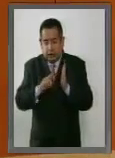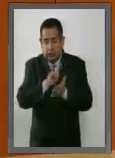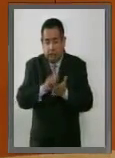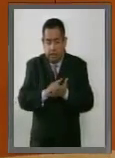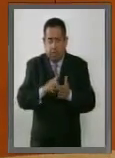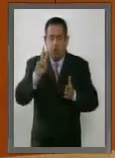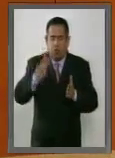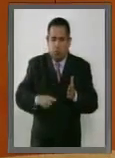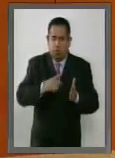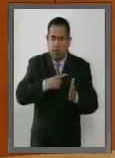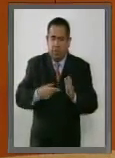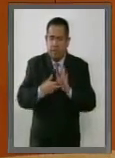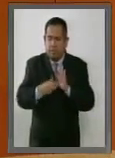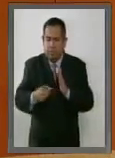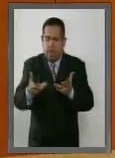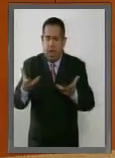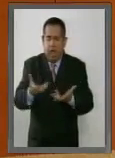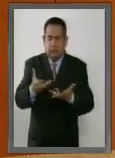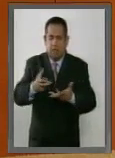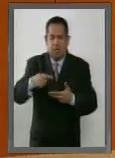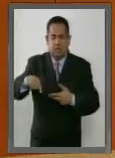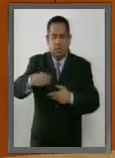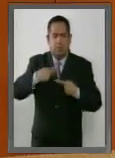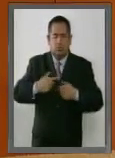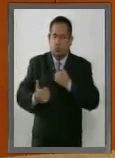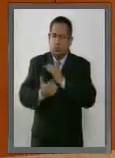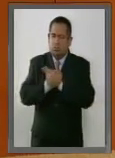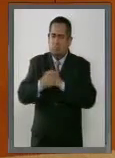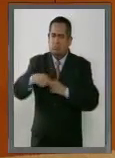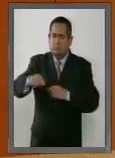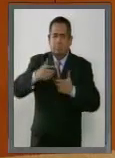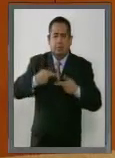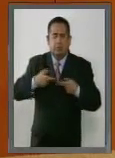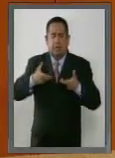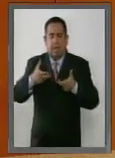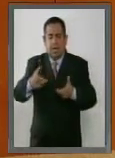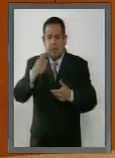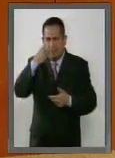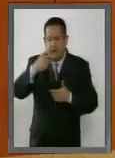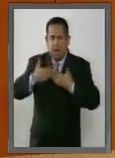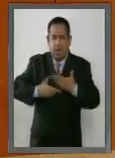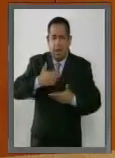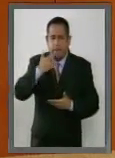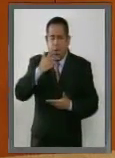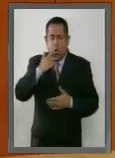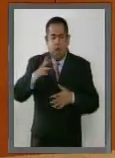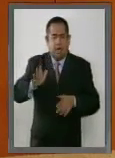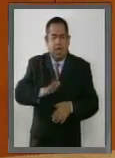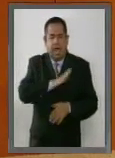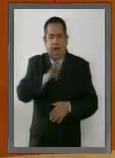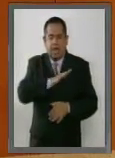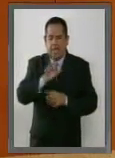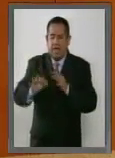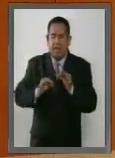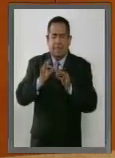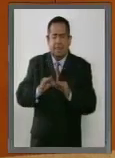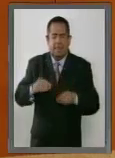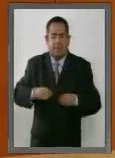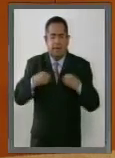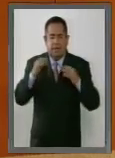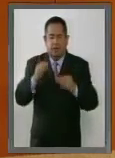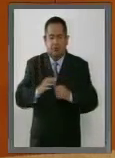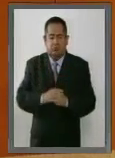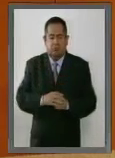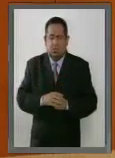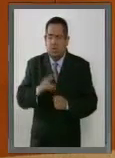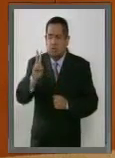traduzcan en los cambios que la gente nos exige en las calles para mejorar su calidad de vida. Y